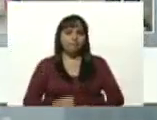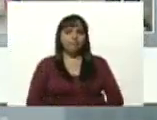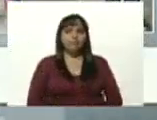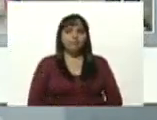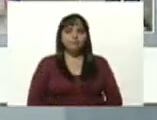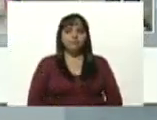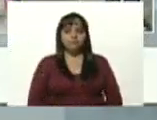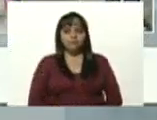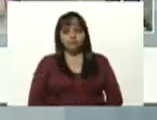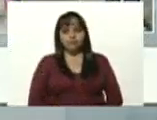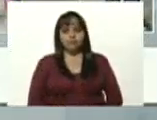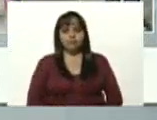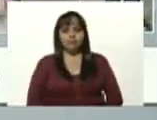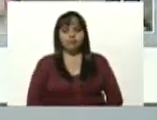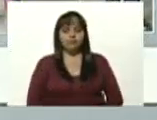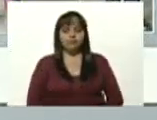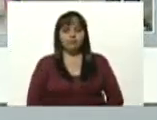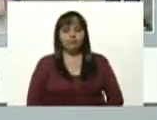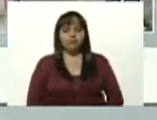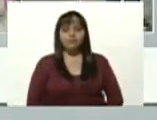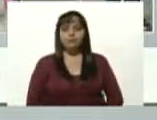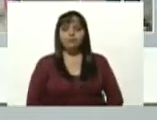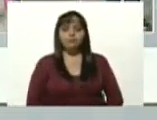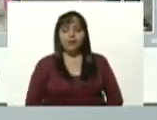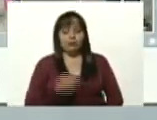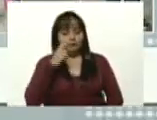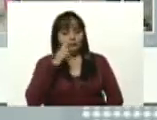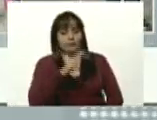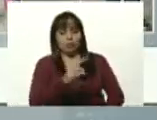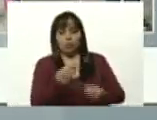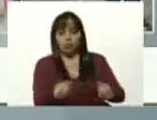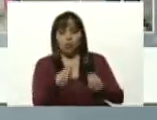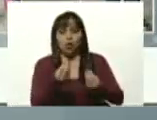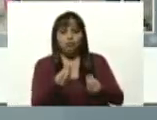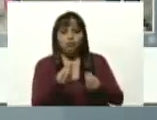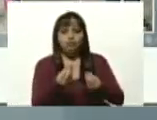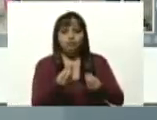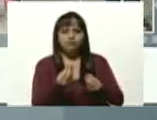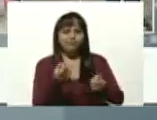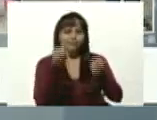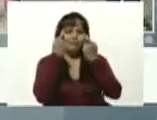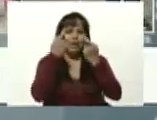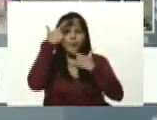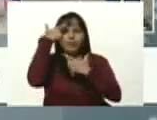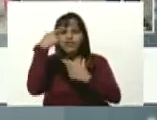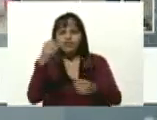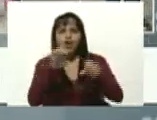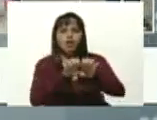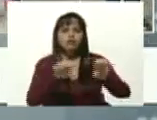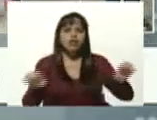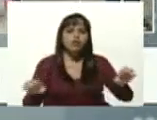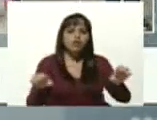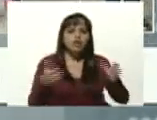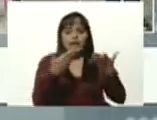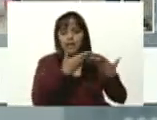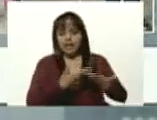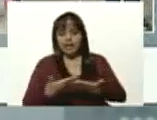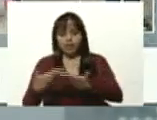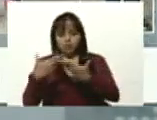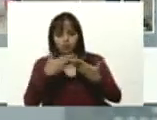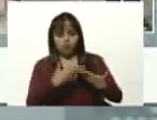Están mirando cómo combinan la formación profesional, académica, la educación, el estudio,